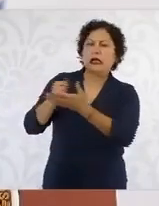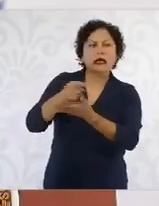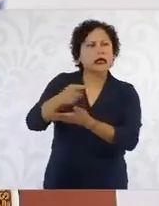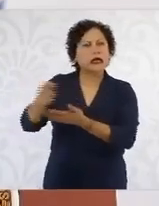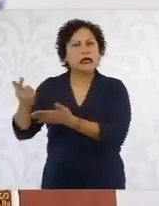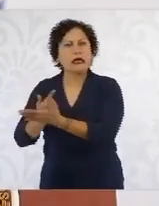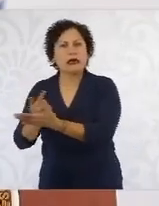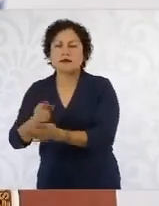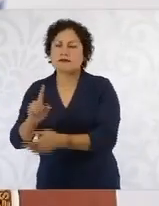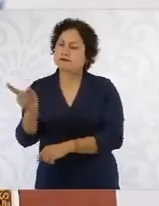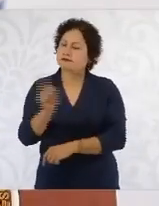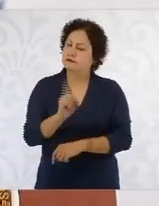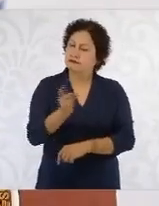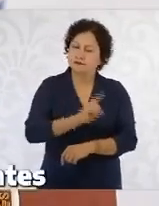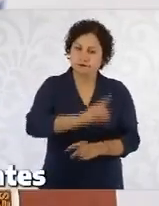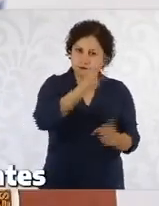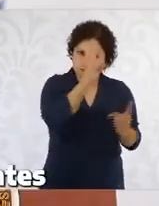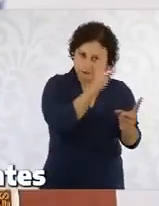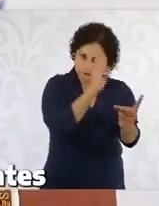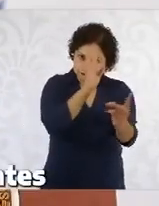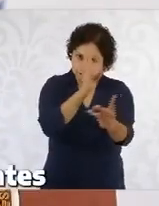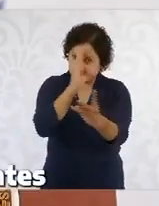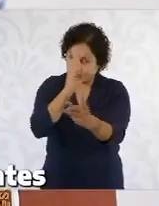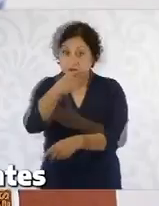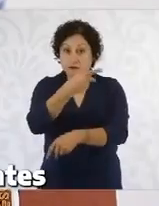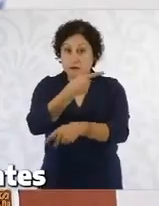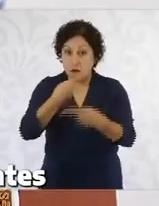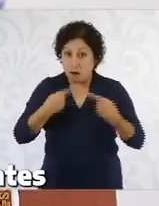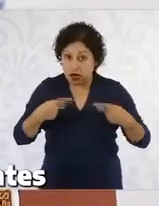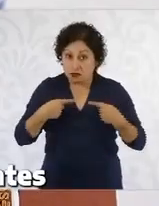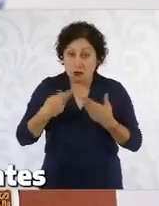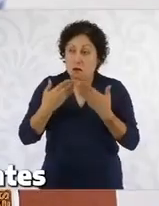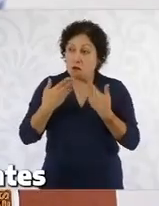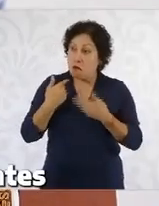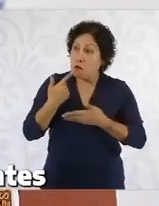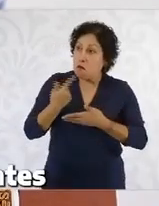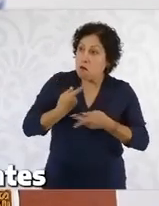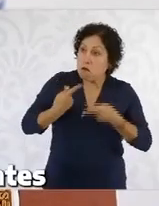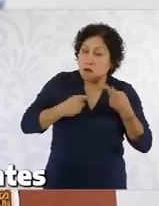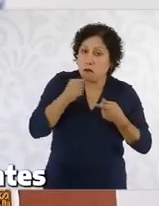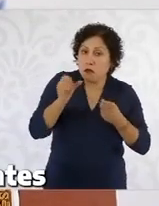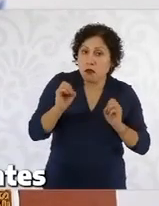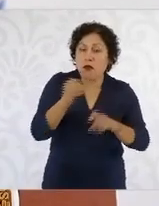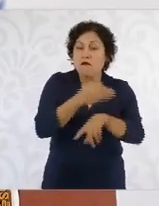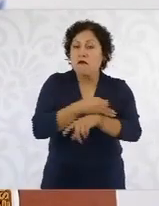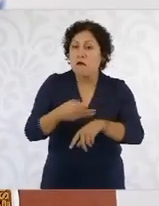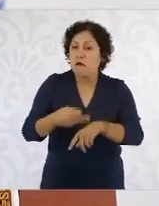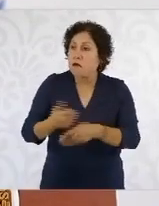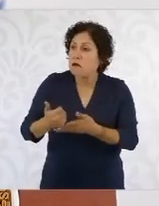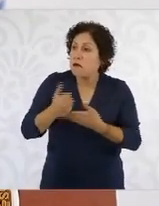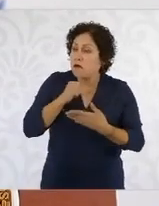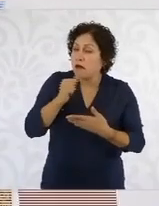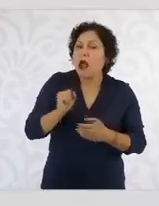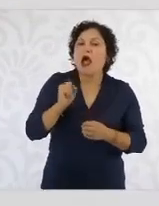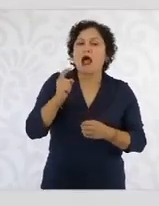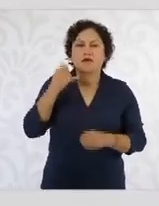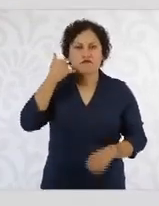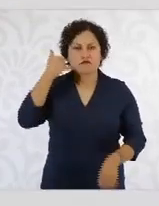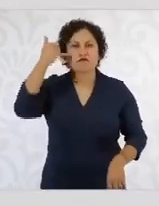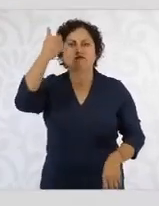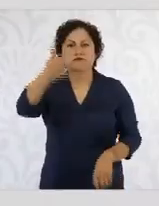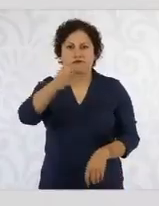no por familias que no hayan recibido el apoyo, sino por organizaciones de comerciantes de algunas zonas